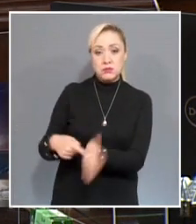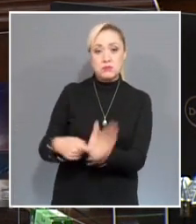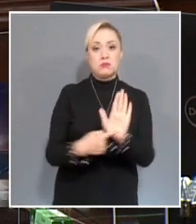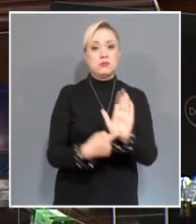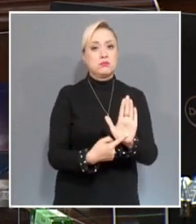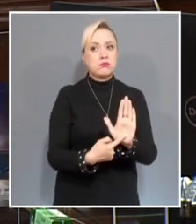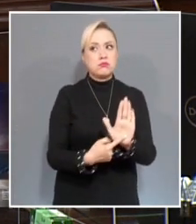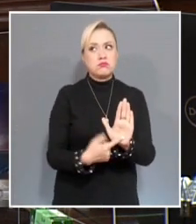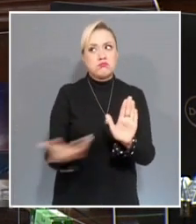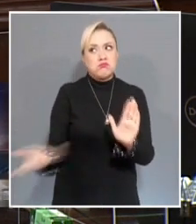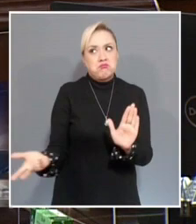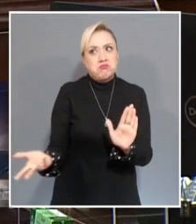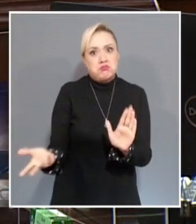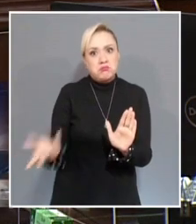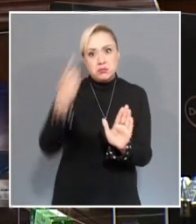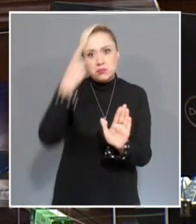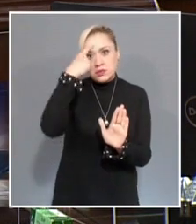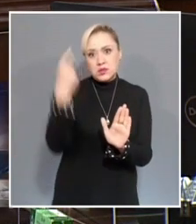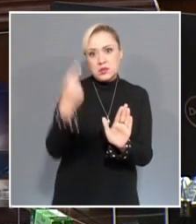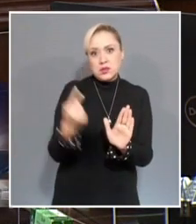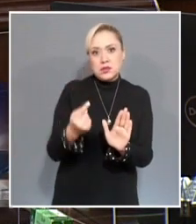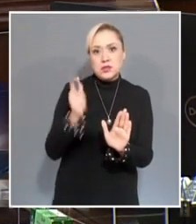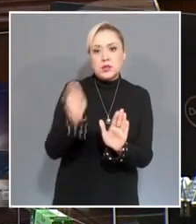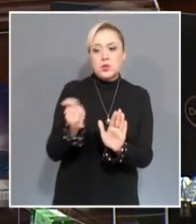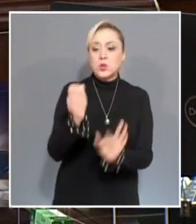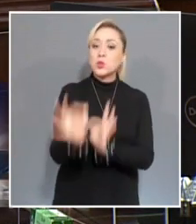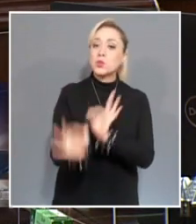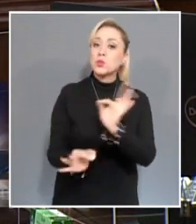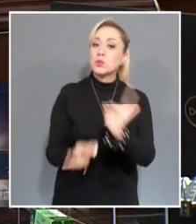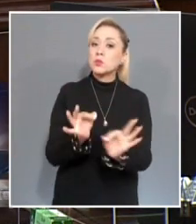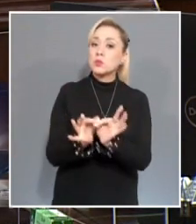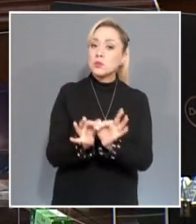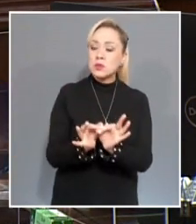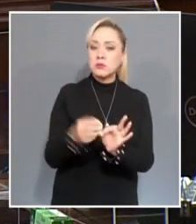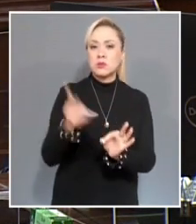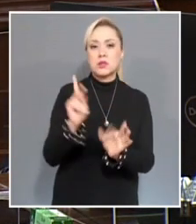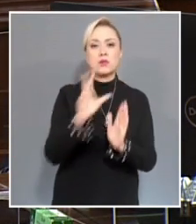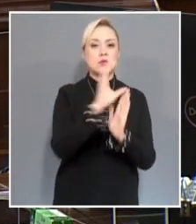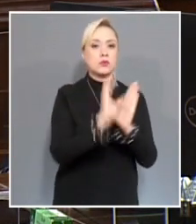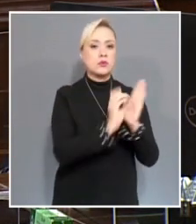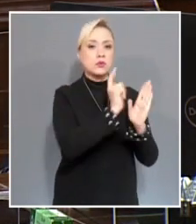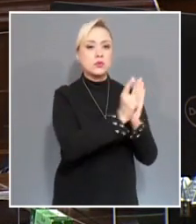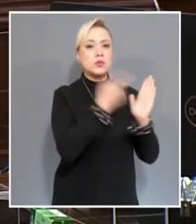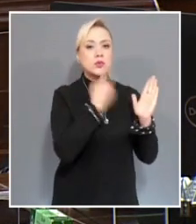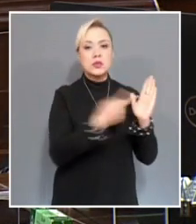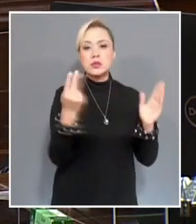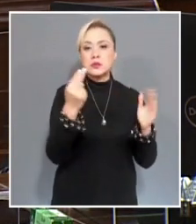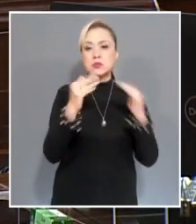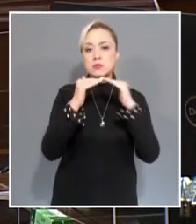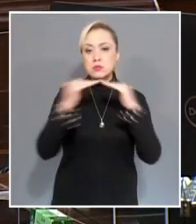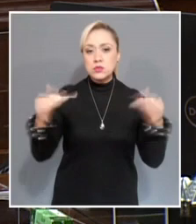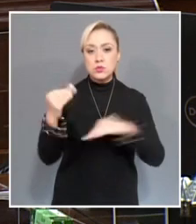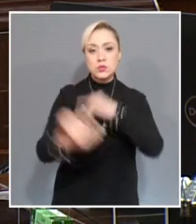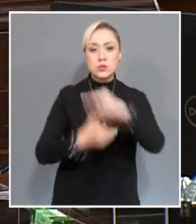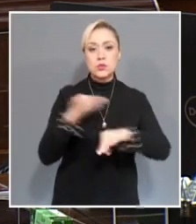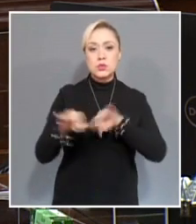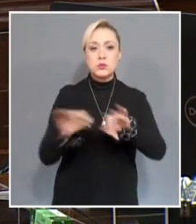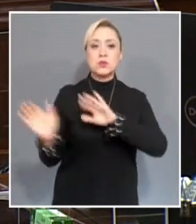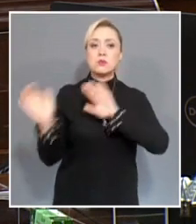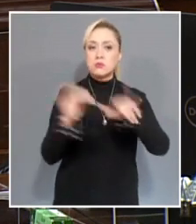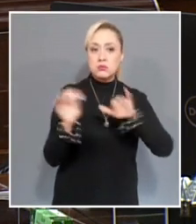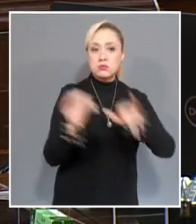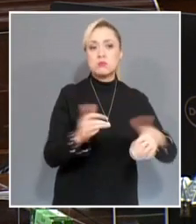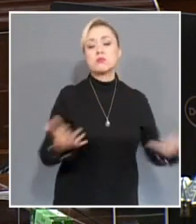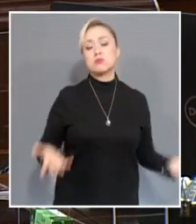para el necesario cumplimiento del fin constitucionalmente válido. Como ya señale, la generalidad del requisito